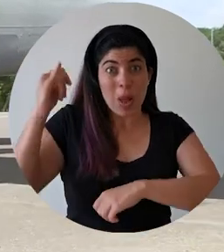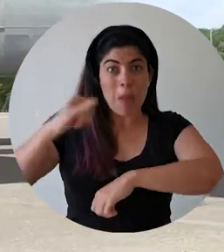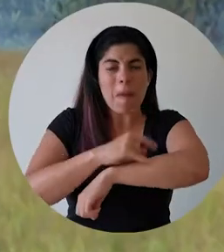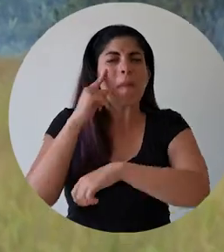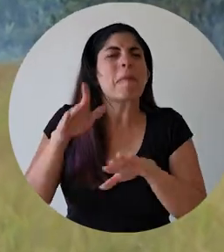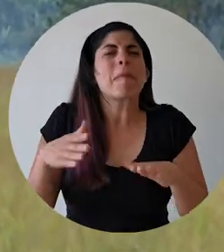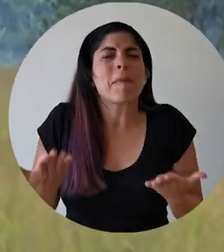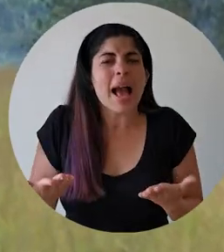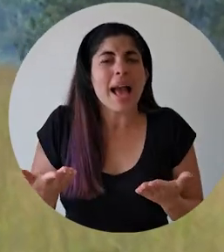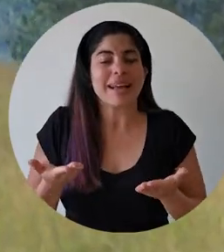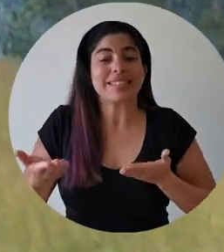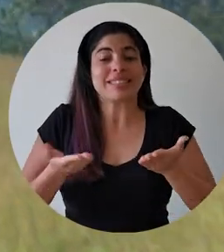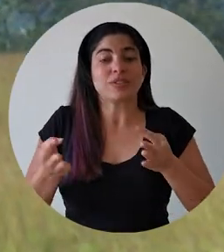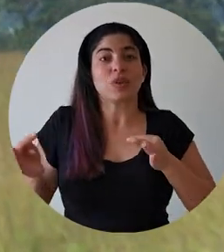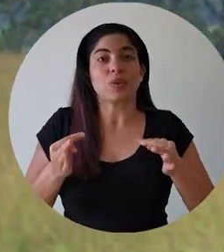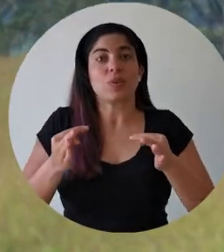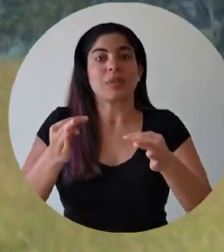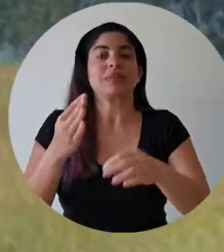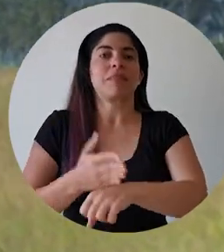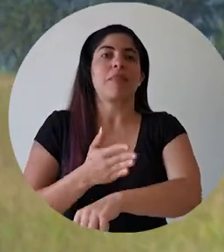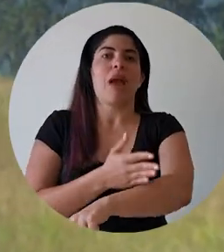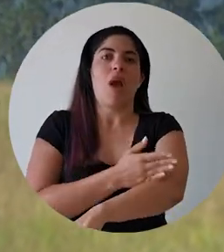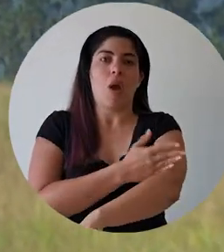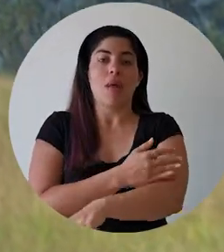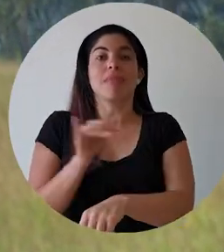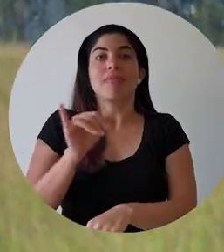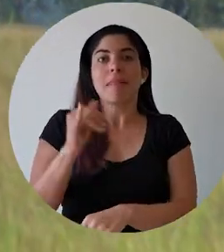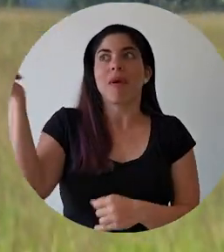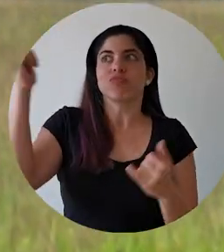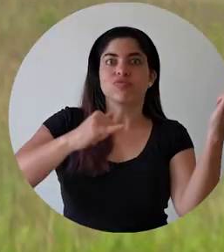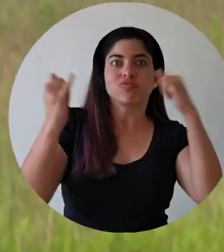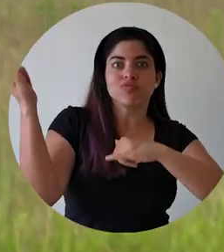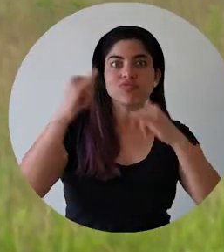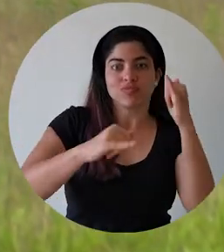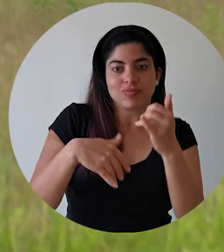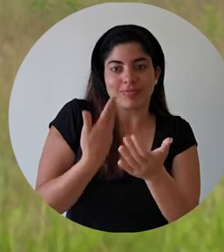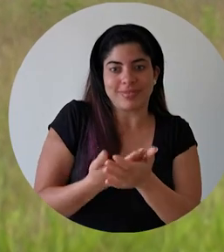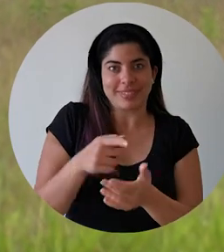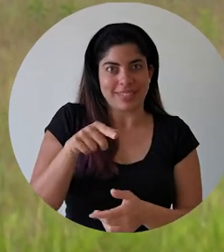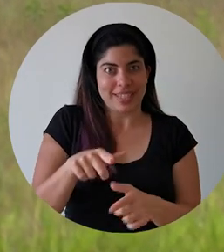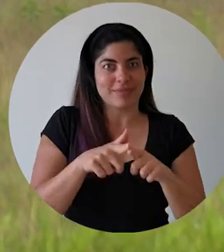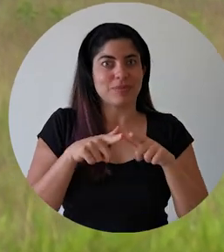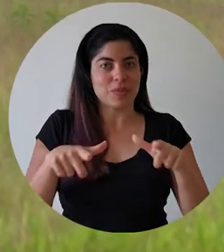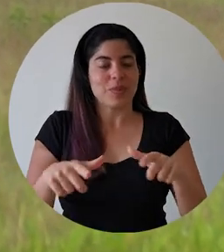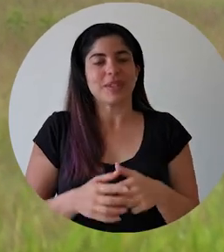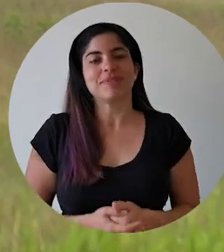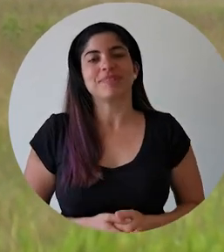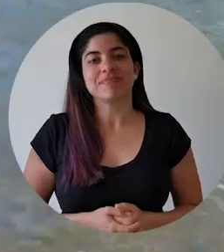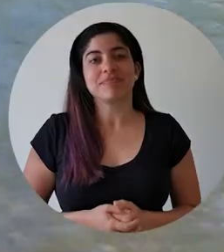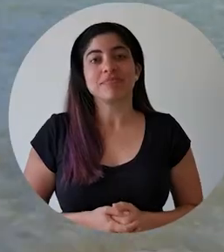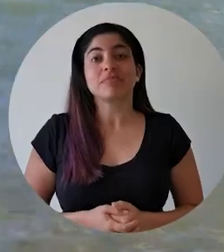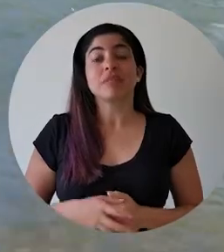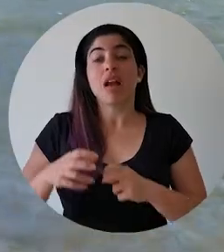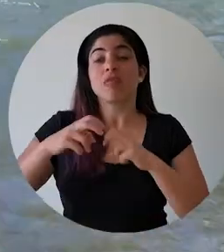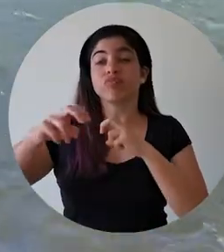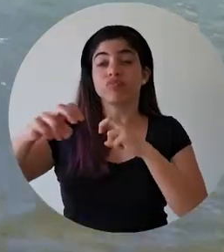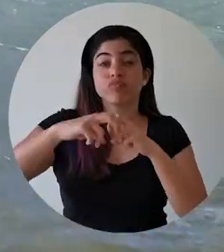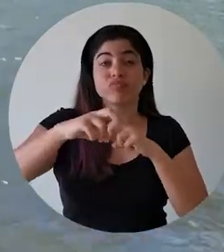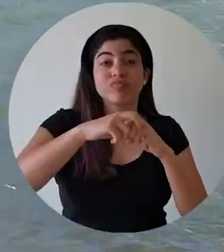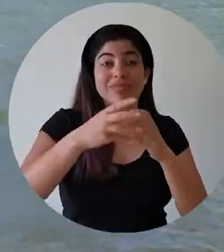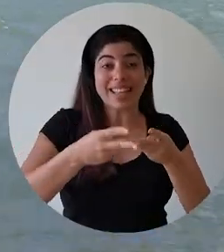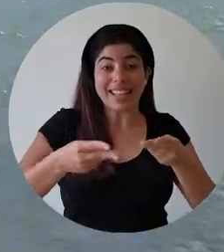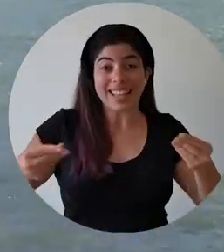aeropuertos mejorarán el servicio a los turistas, así como a las líneas aéreas que vuelan a este destino. En vías de